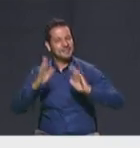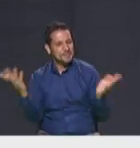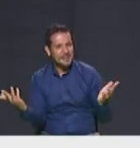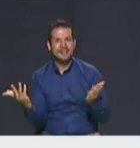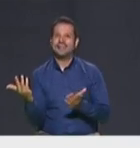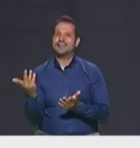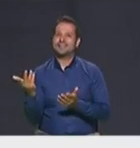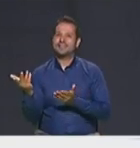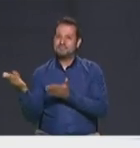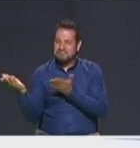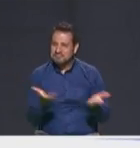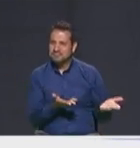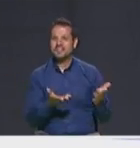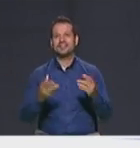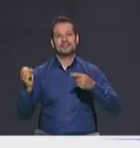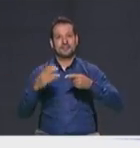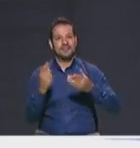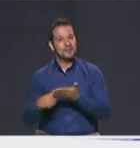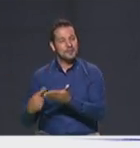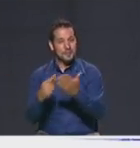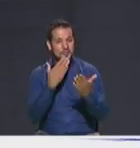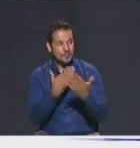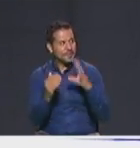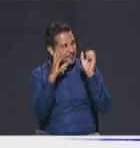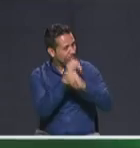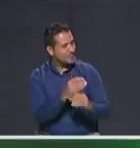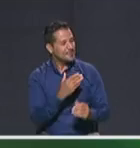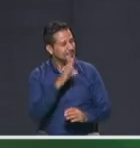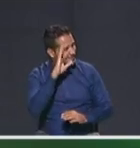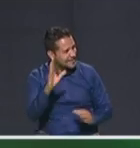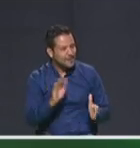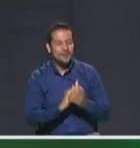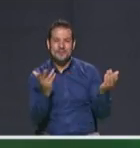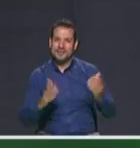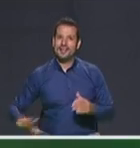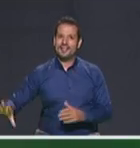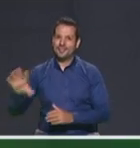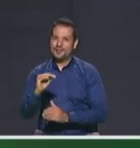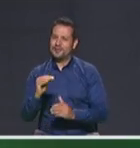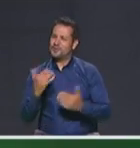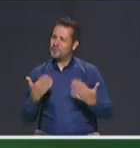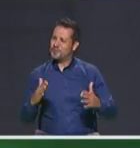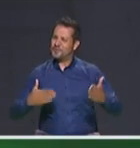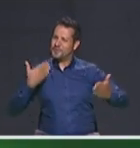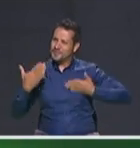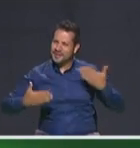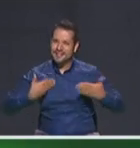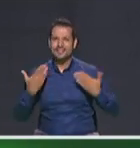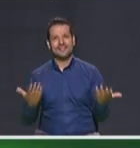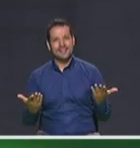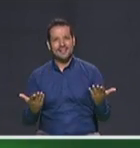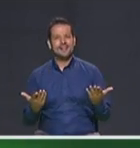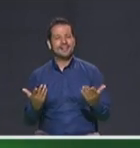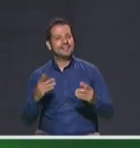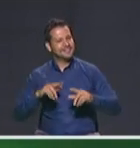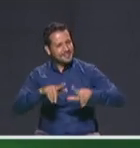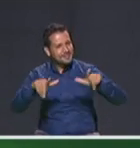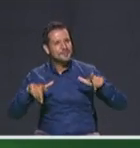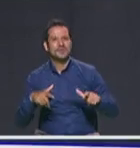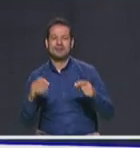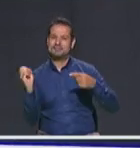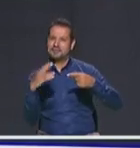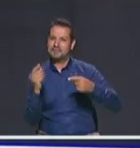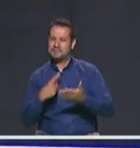Oscar Morales, buenas noches. ¿Qué tal Mónica? Buenas noches, saludo cordial para usted, para los televidentes. Es un placer tenerla en este espacio de los debates con los